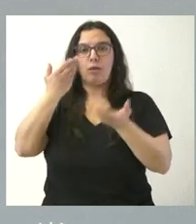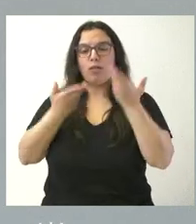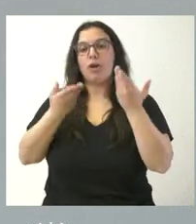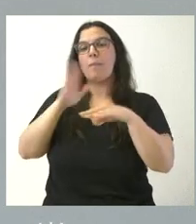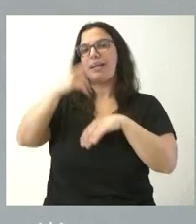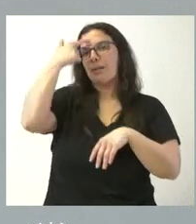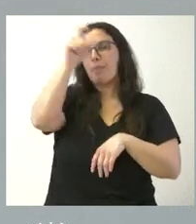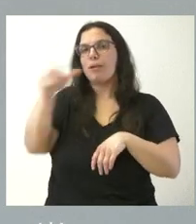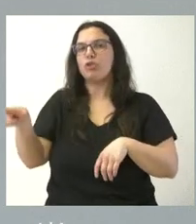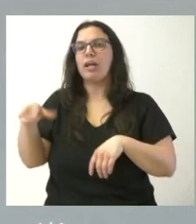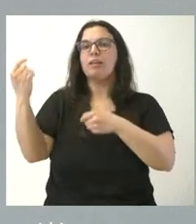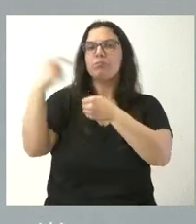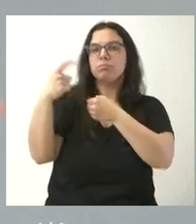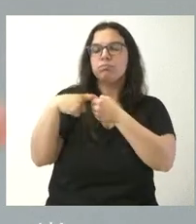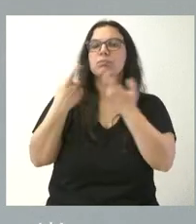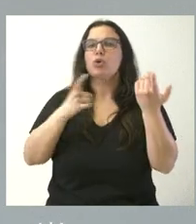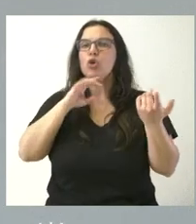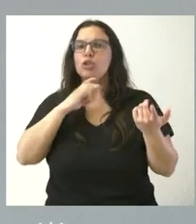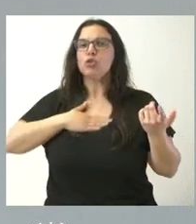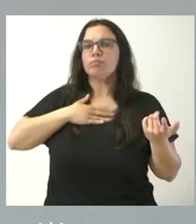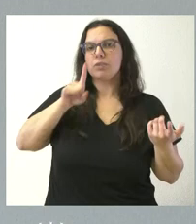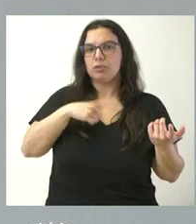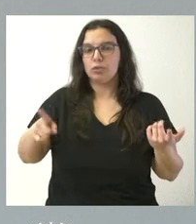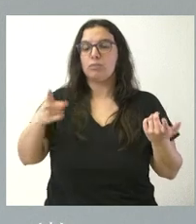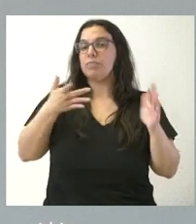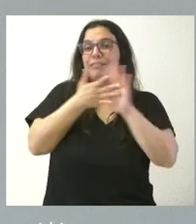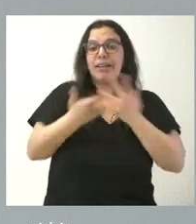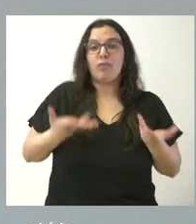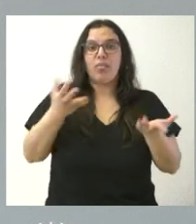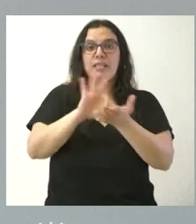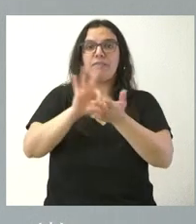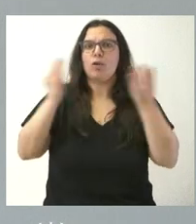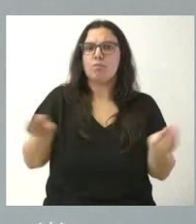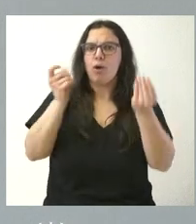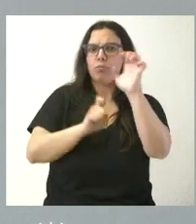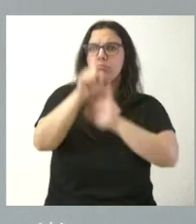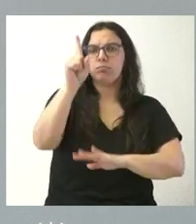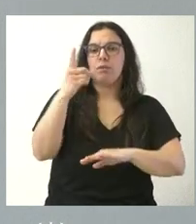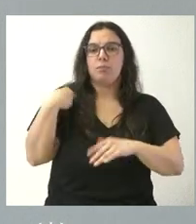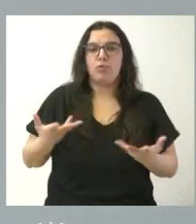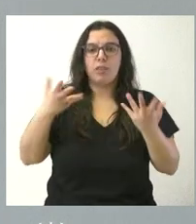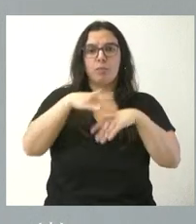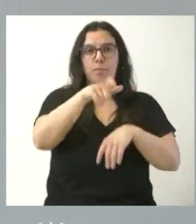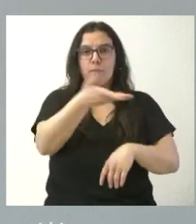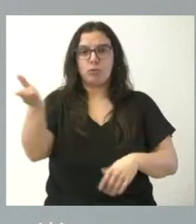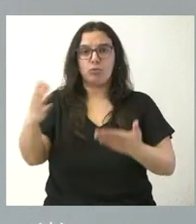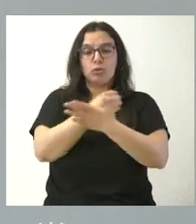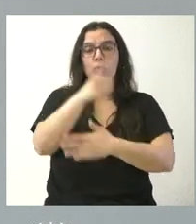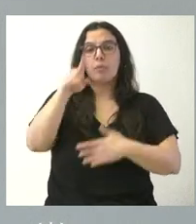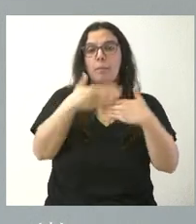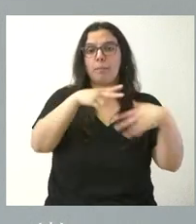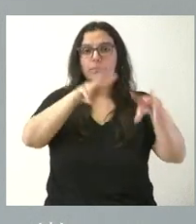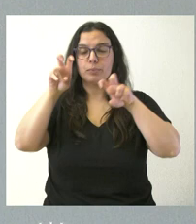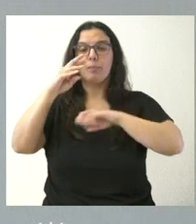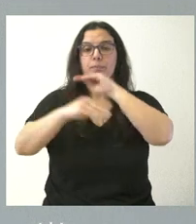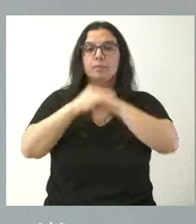satisfacción. Insisto que se trata de seguir mejorando la prestación del servicio que realizamos al conjunto de los ciudadanos, de innovar y mejorar